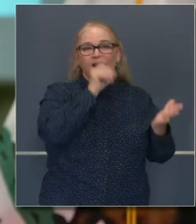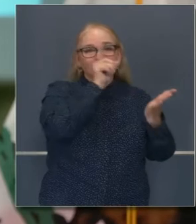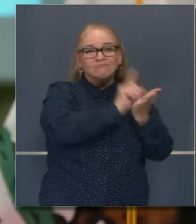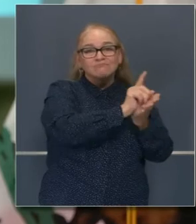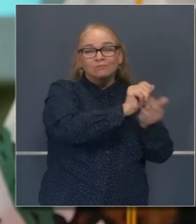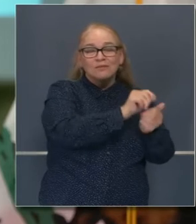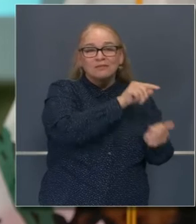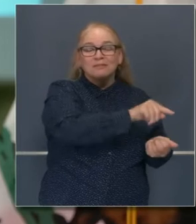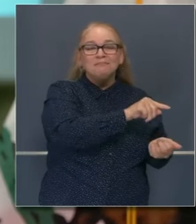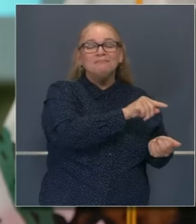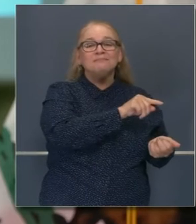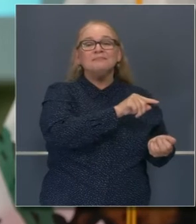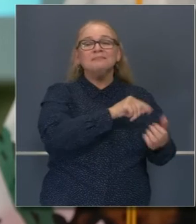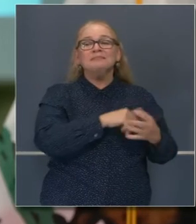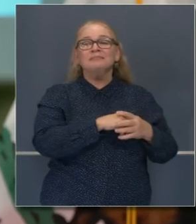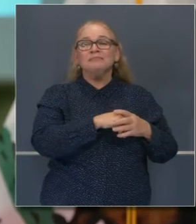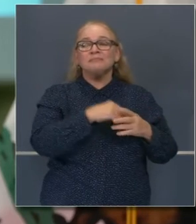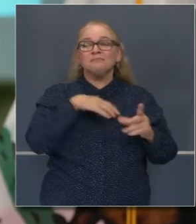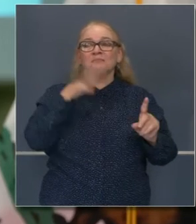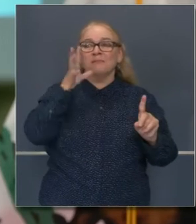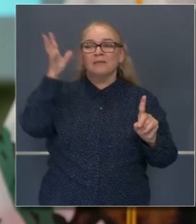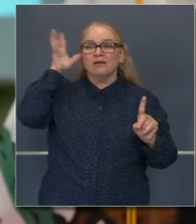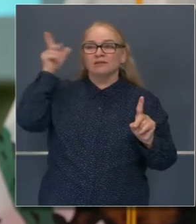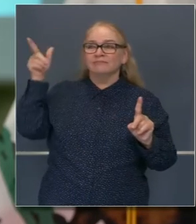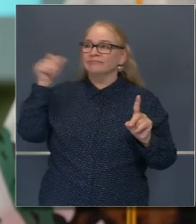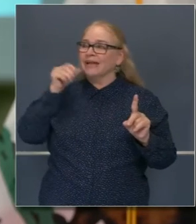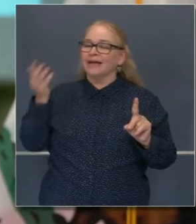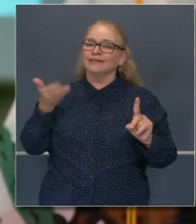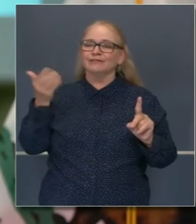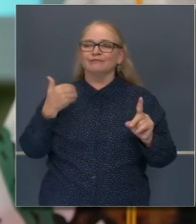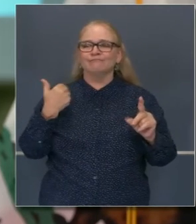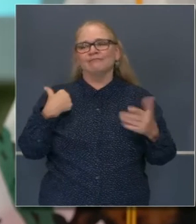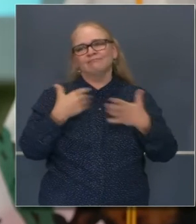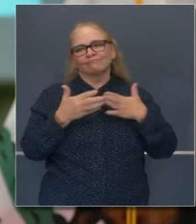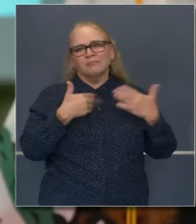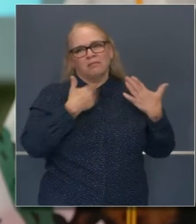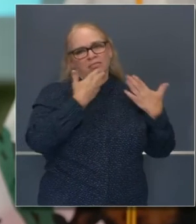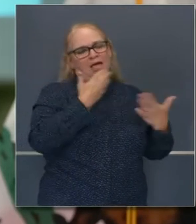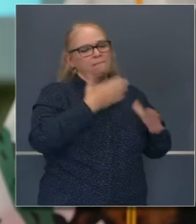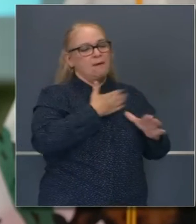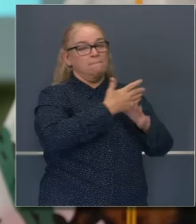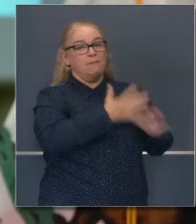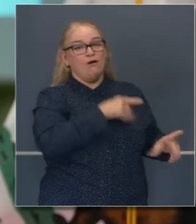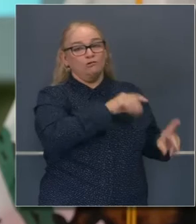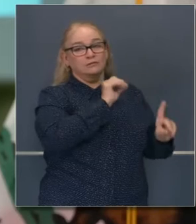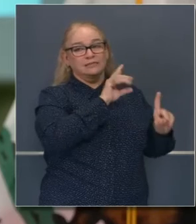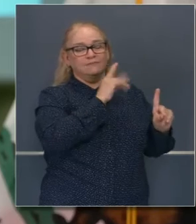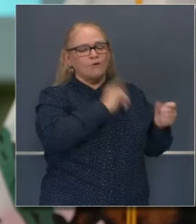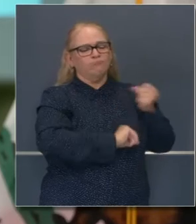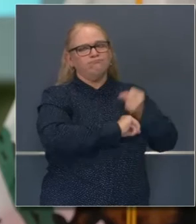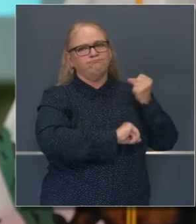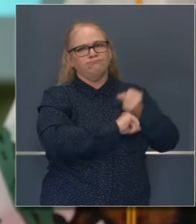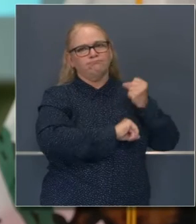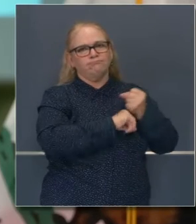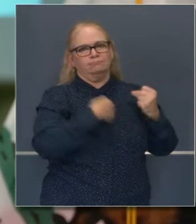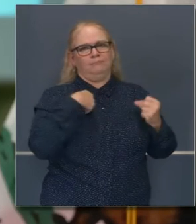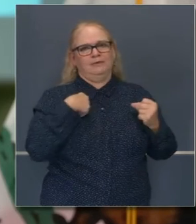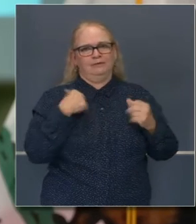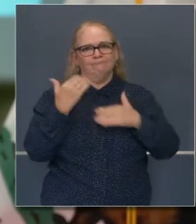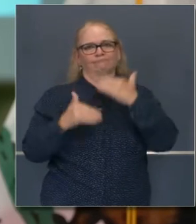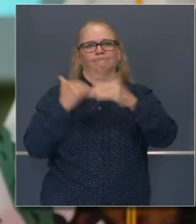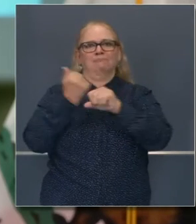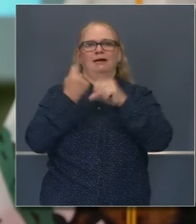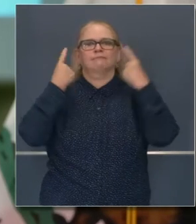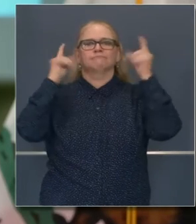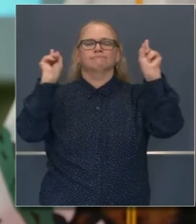de él. Y mientras que mis padres no están aquí hoy, él está aquí. Y le doy gracias por el apoyo que me ha dado.